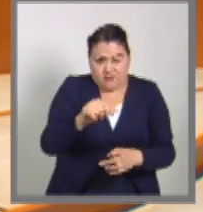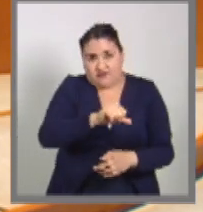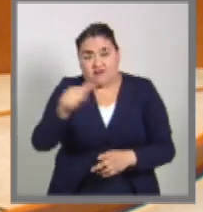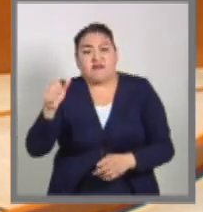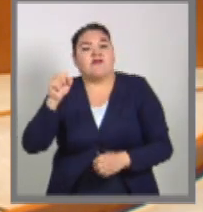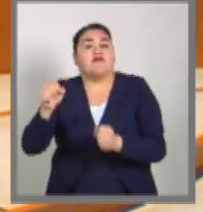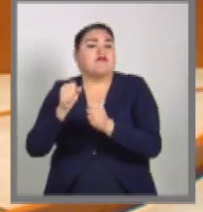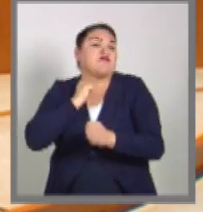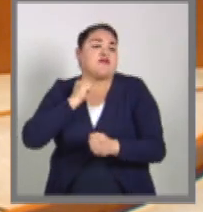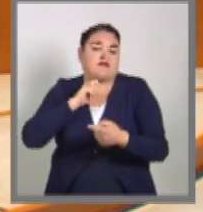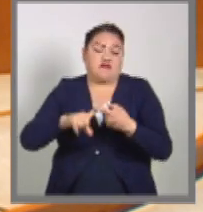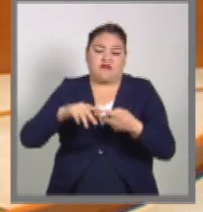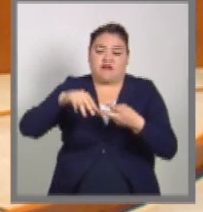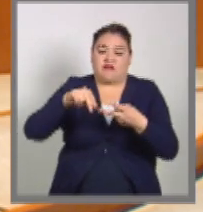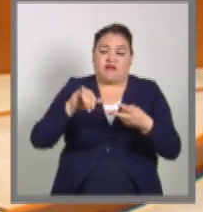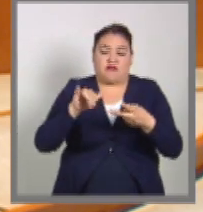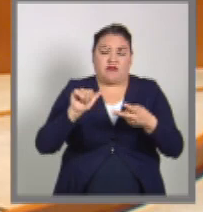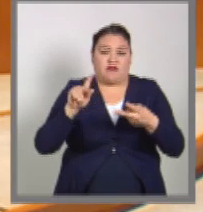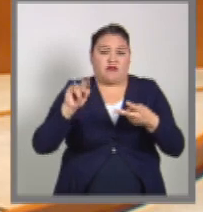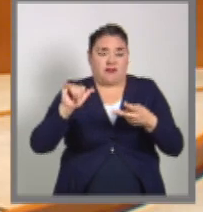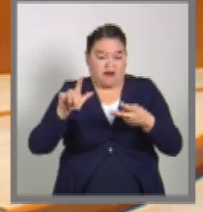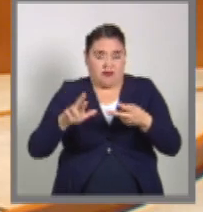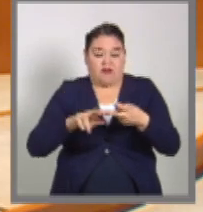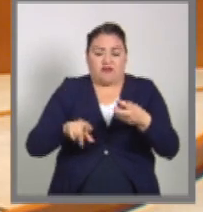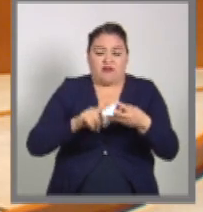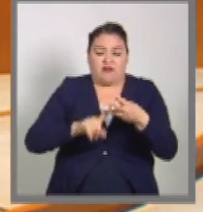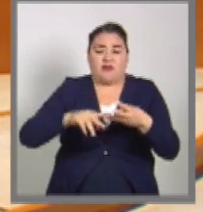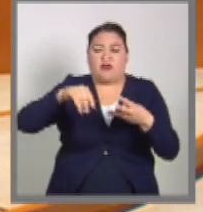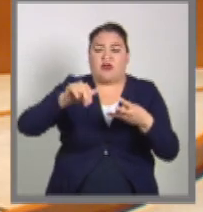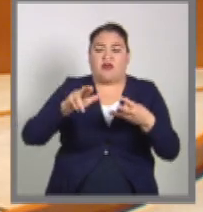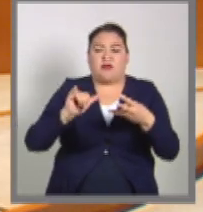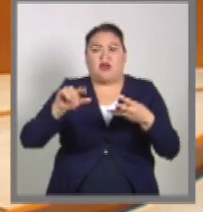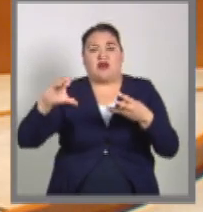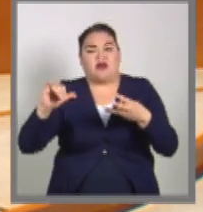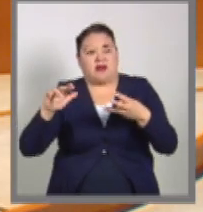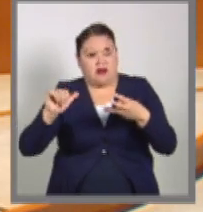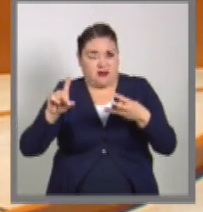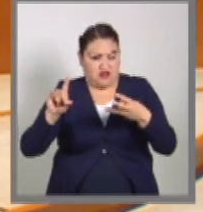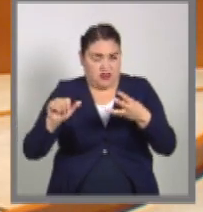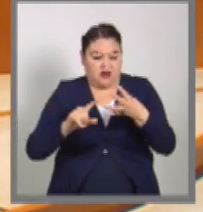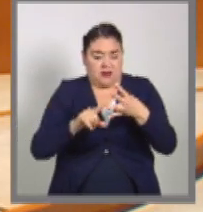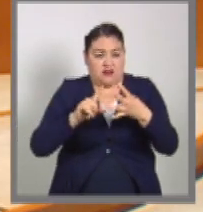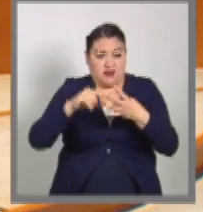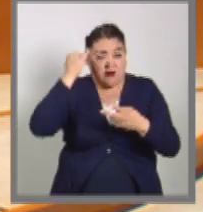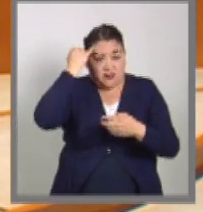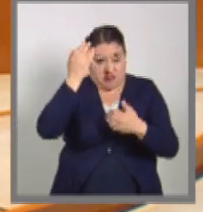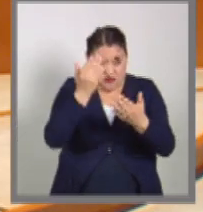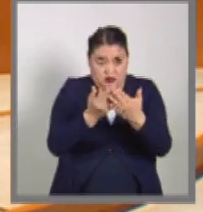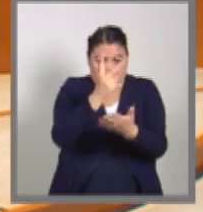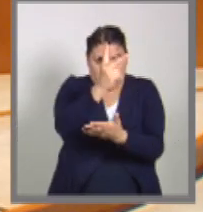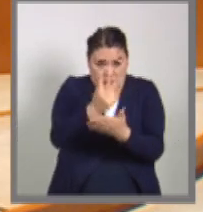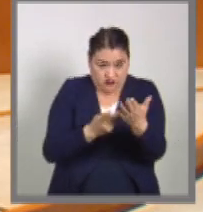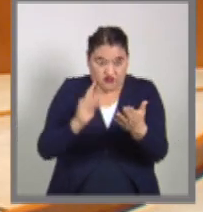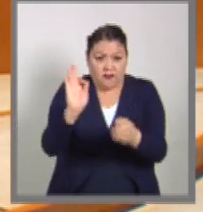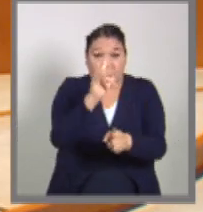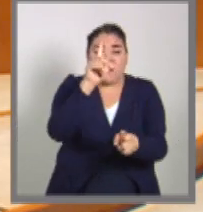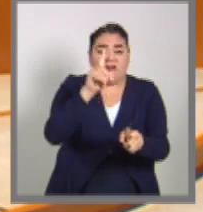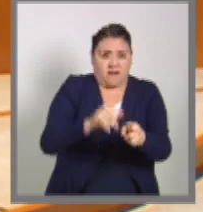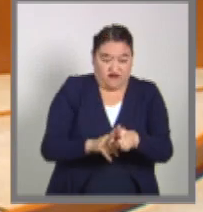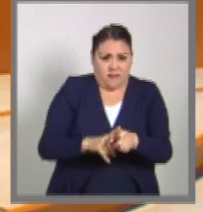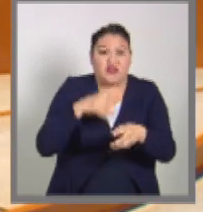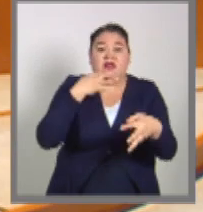senadoras María del Pilar Ortega Martínez y María Cristina Díaz un proyecto de ley federal de